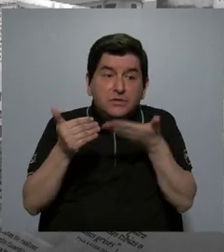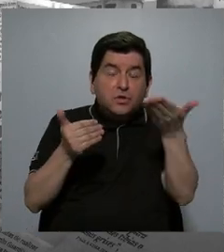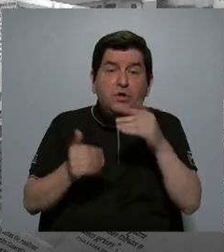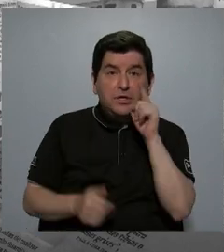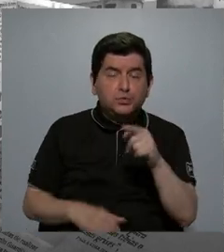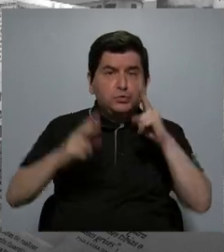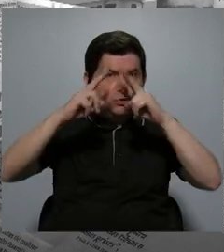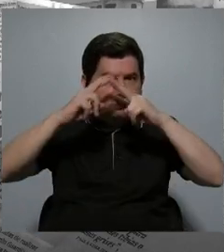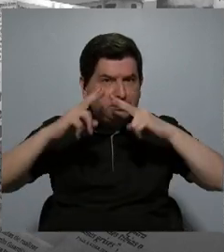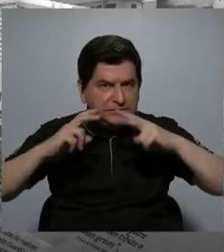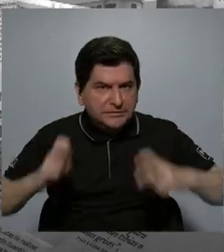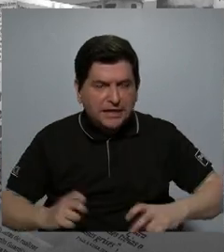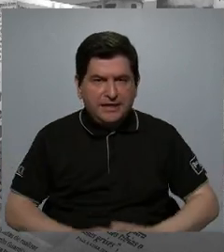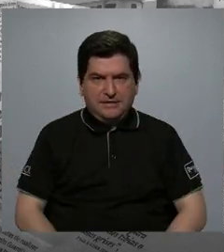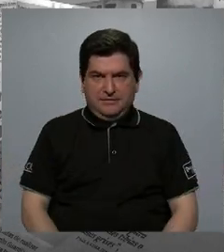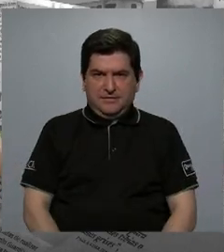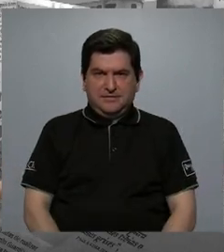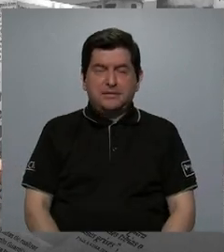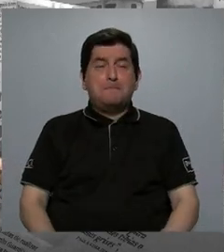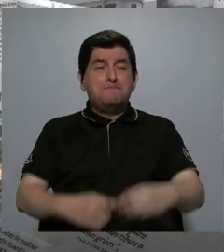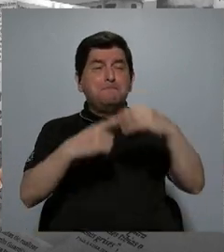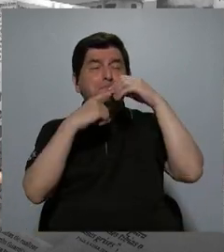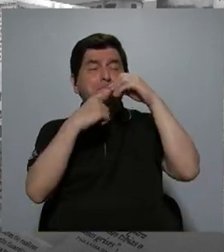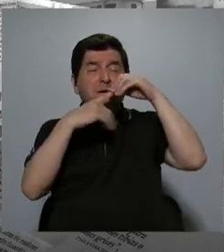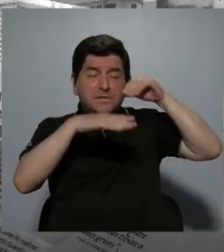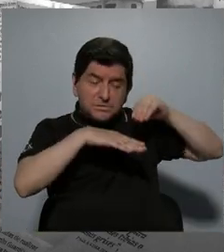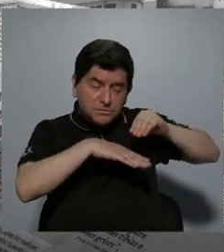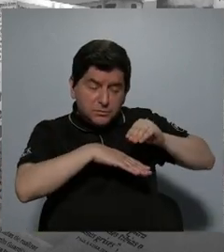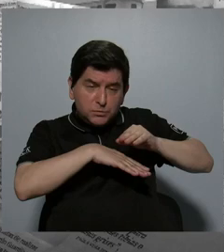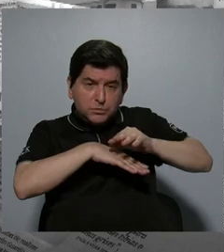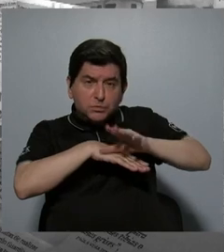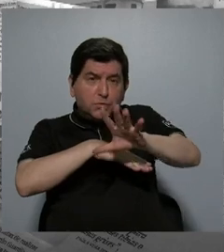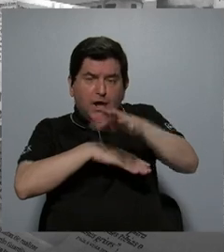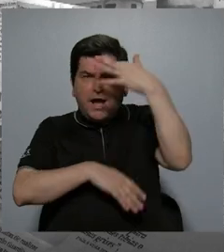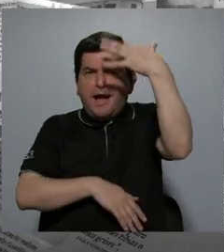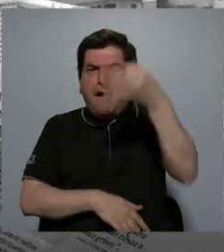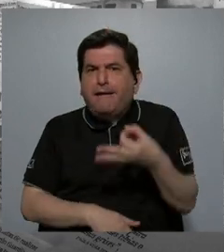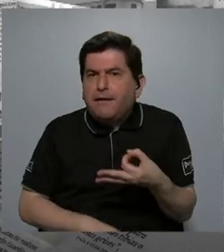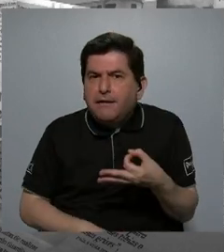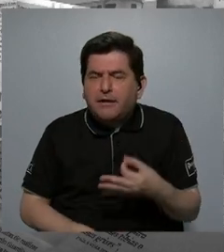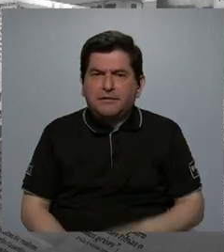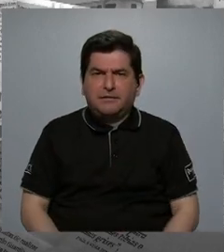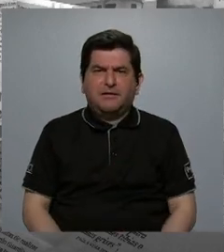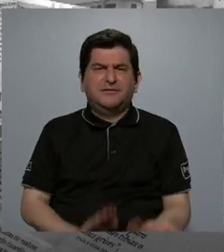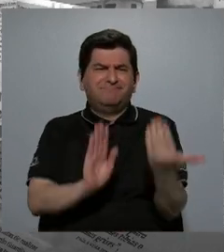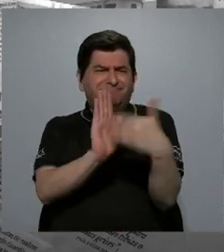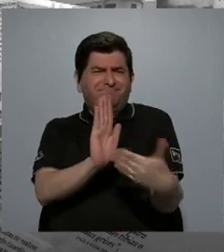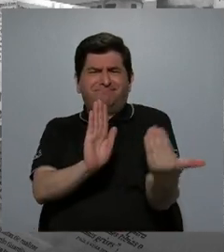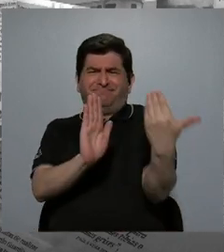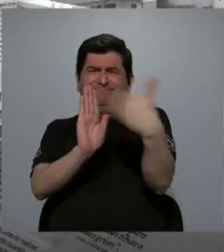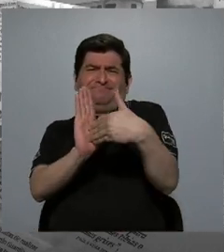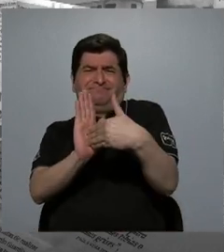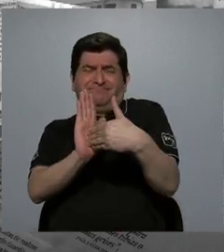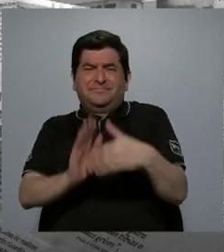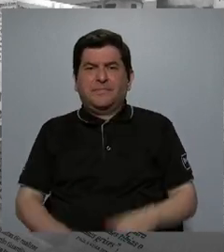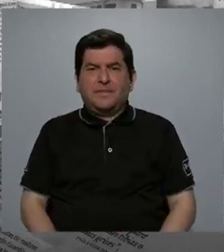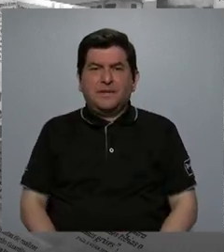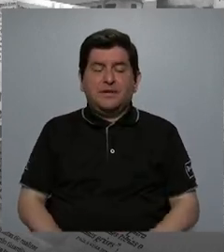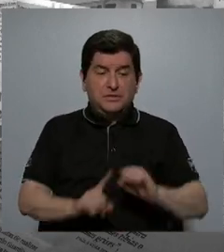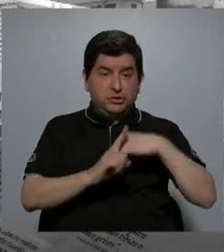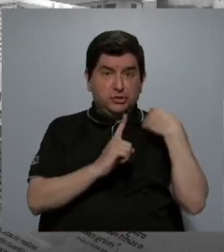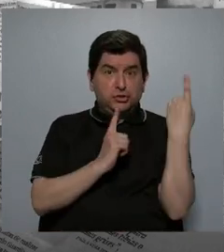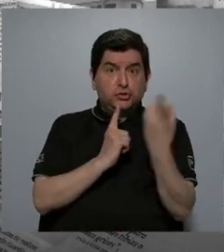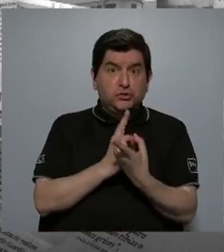que ustedes han analizado, ¿cuál es la principal consecuencia que creen ustedes que incide sobre la